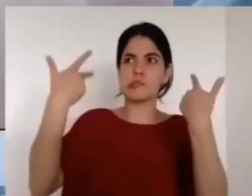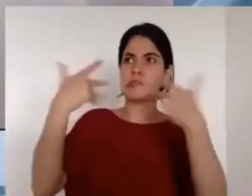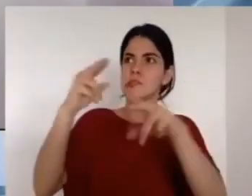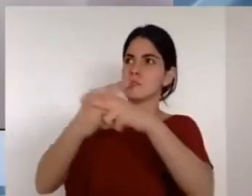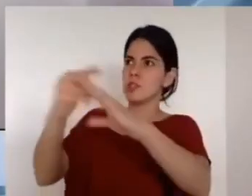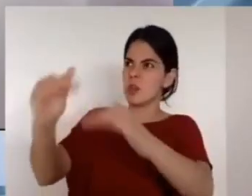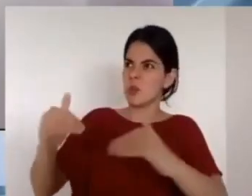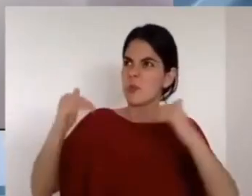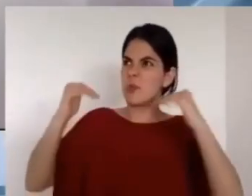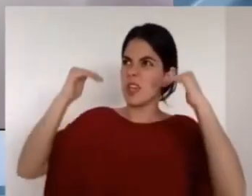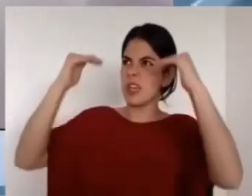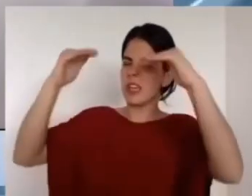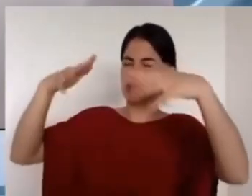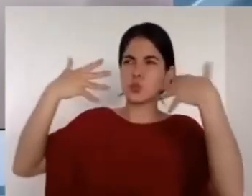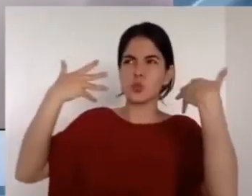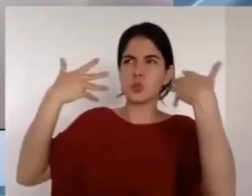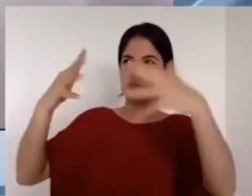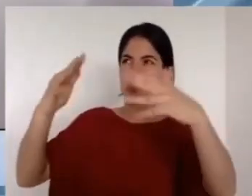el Señor.